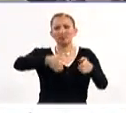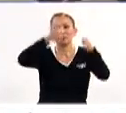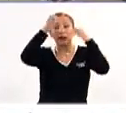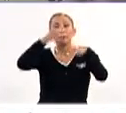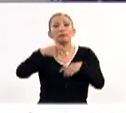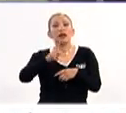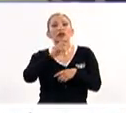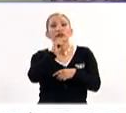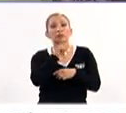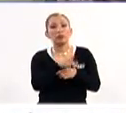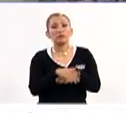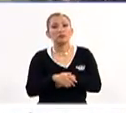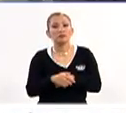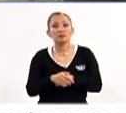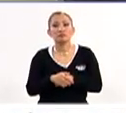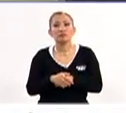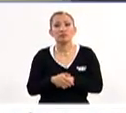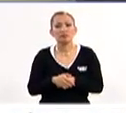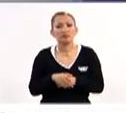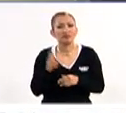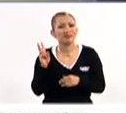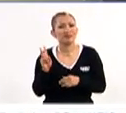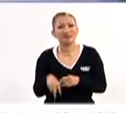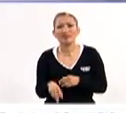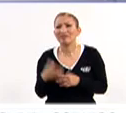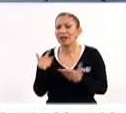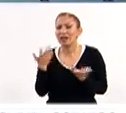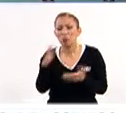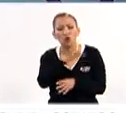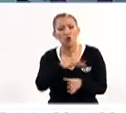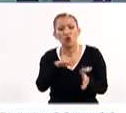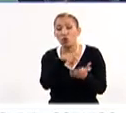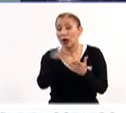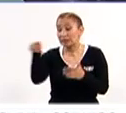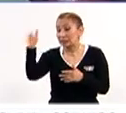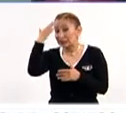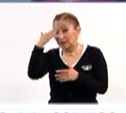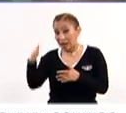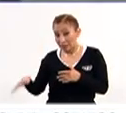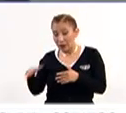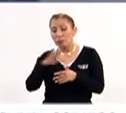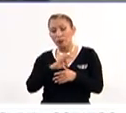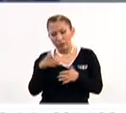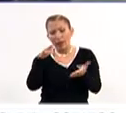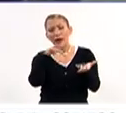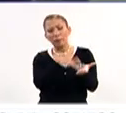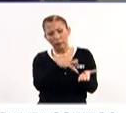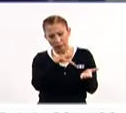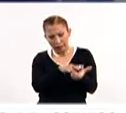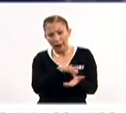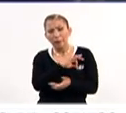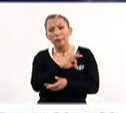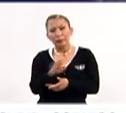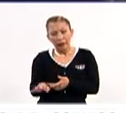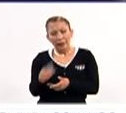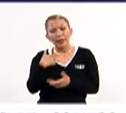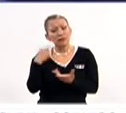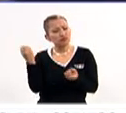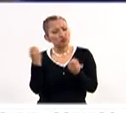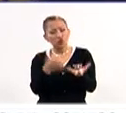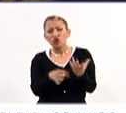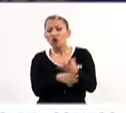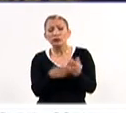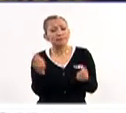realmente el espacio en donde ellos saben que se les va a apoyar, que se les va a dar todo lo que necesiten